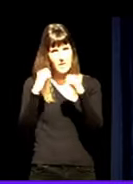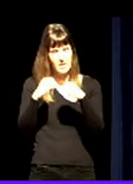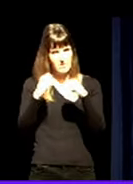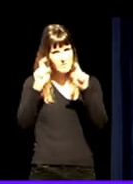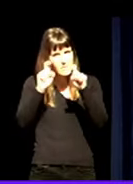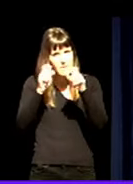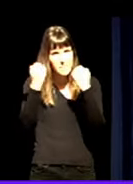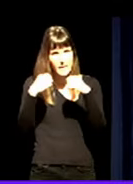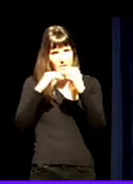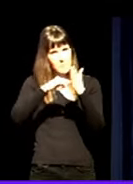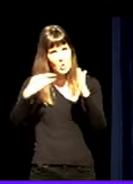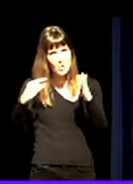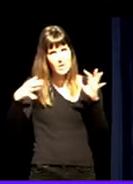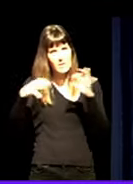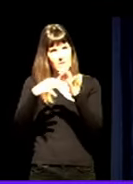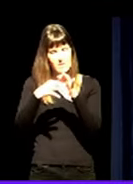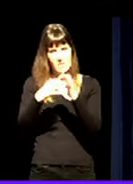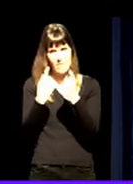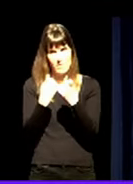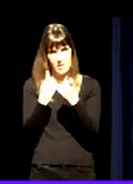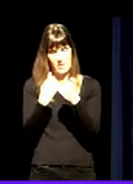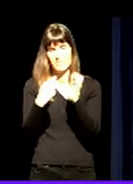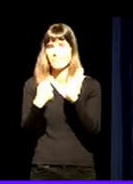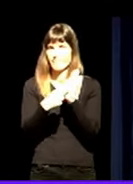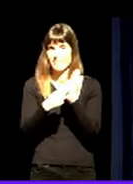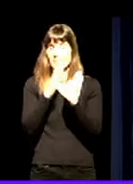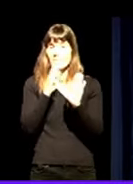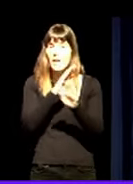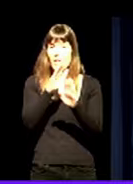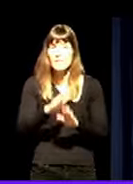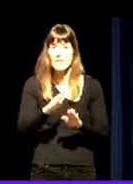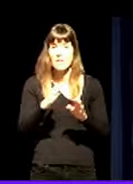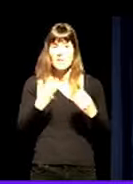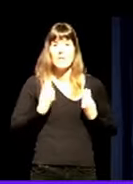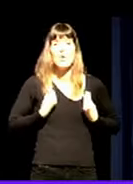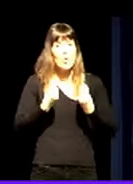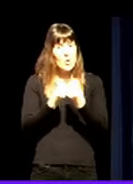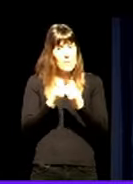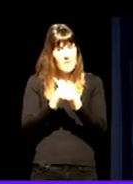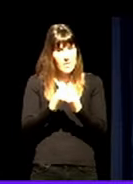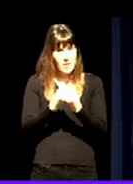praktika. Azken fenean, bizikide tzaplan ezi,